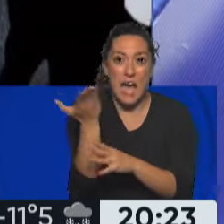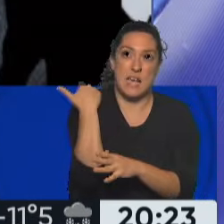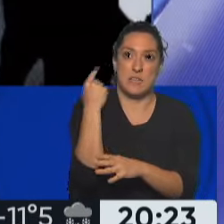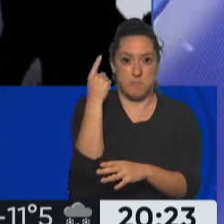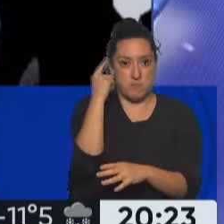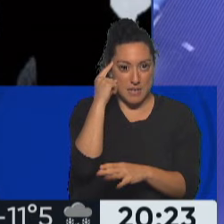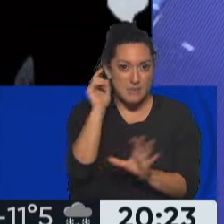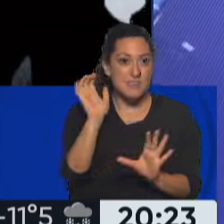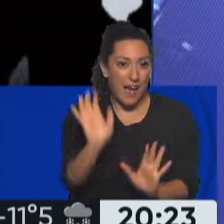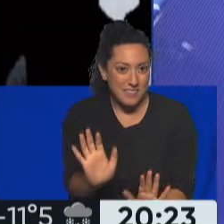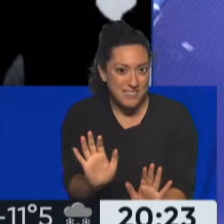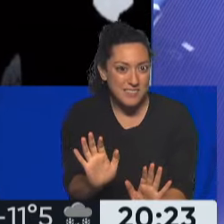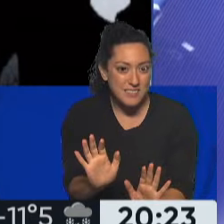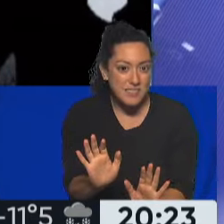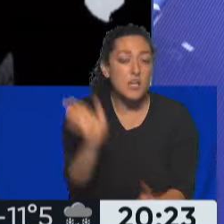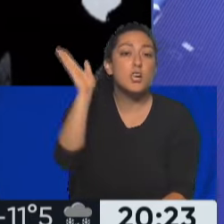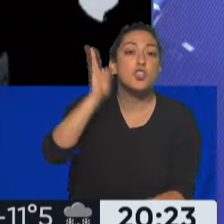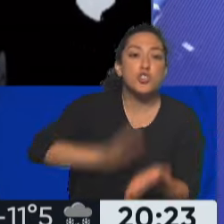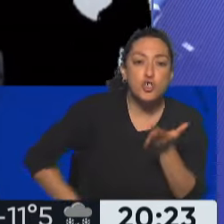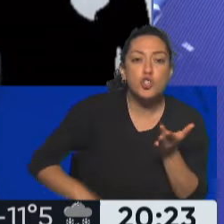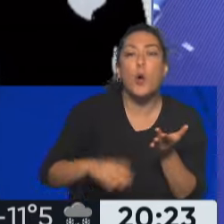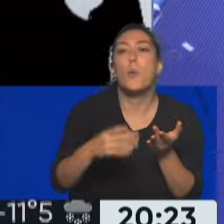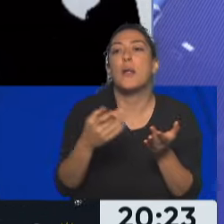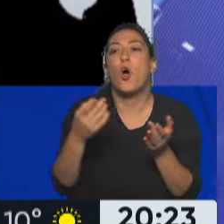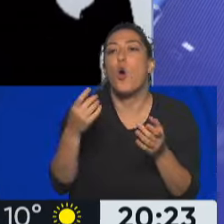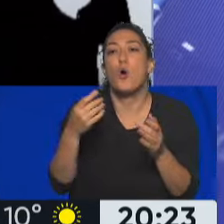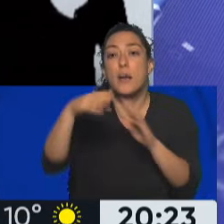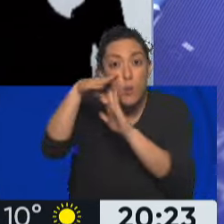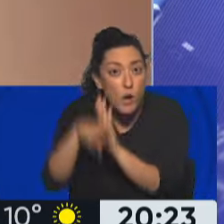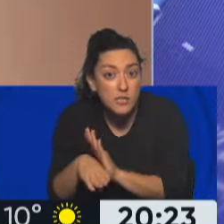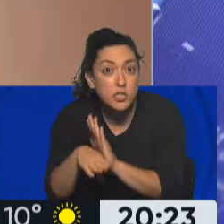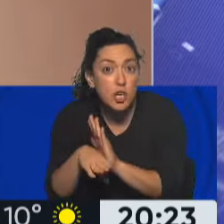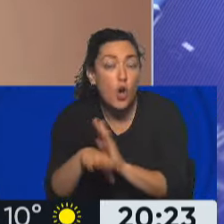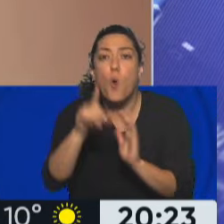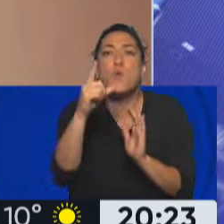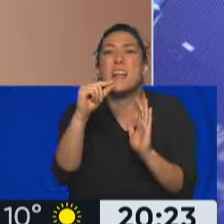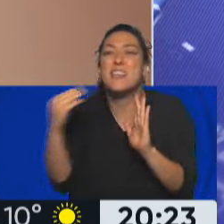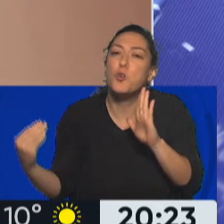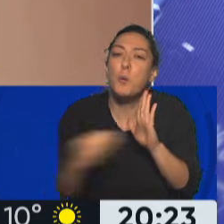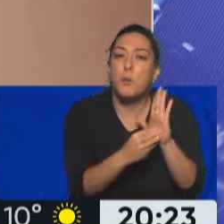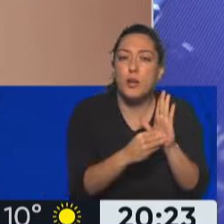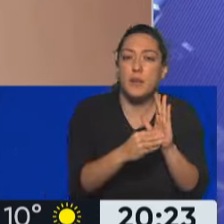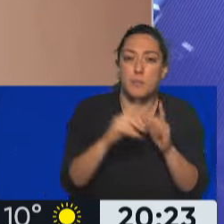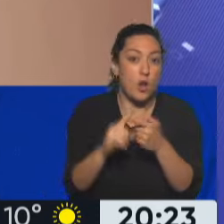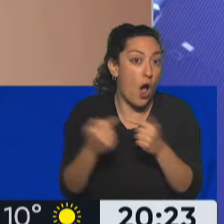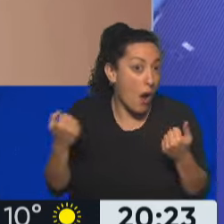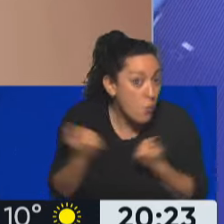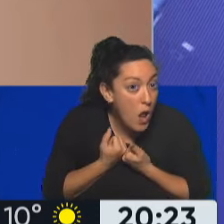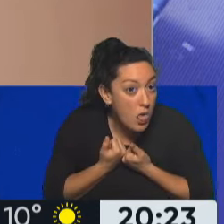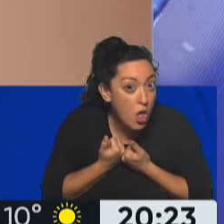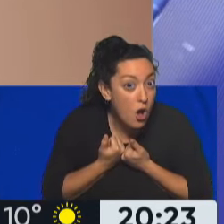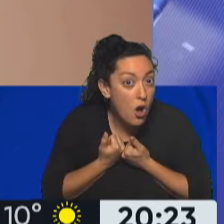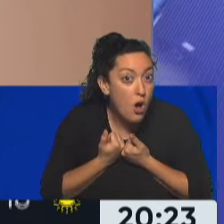que nunca se hizo, que hable o agregarle un artículo, sumarle un artículo que regule la subrogación. Que hay que,